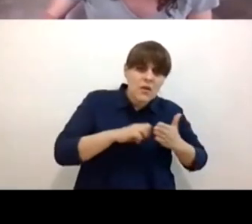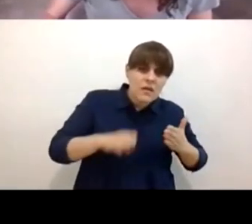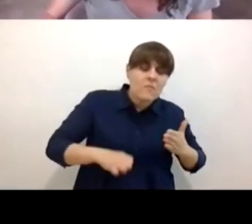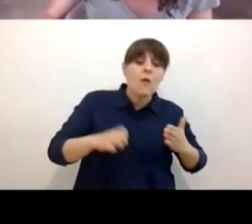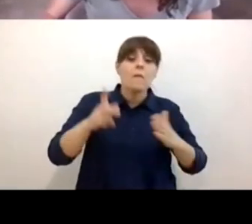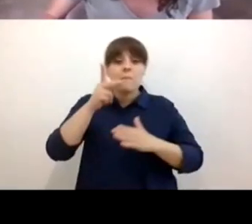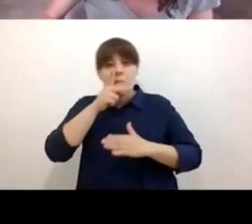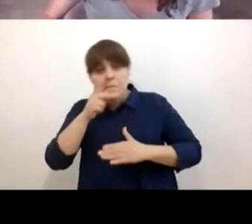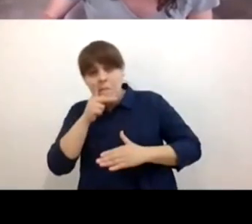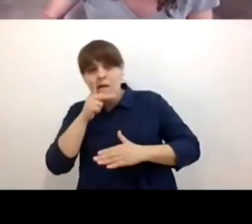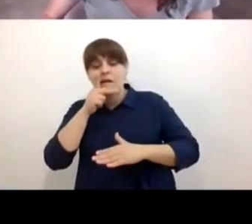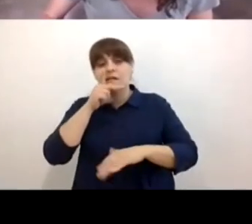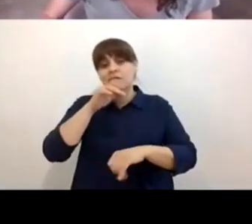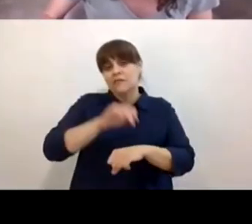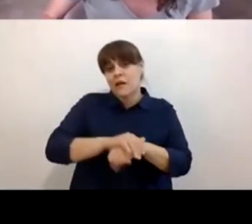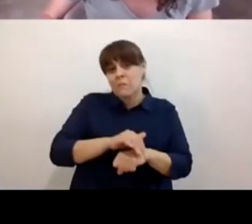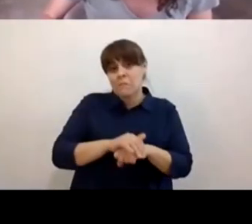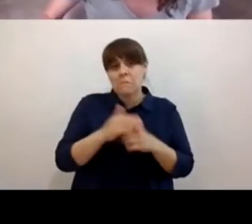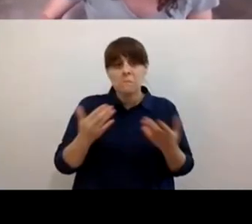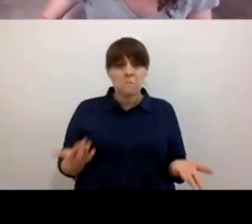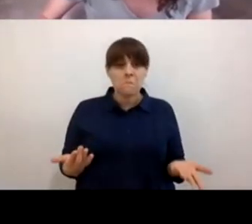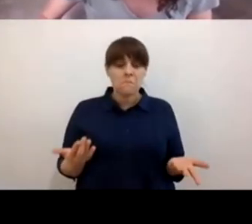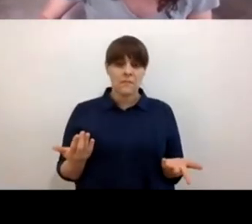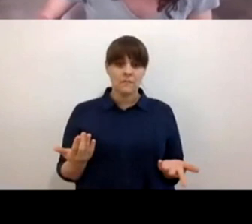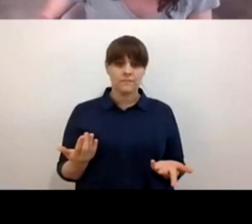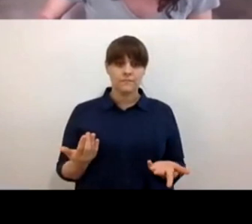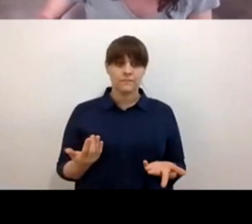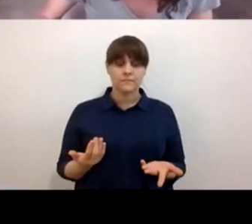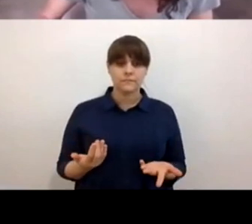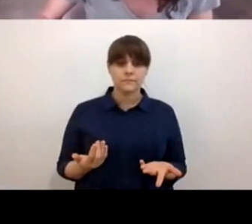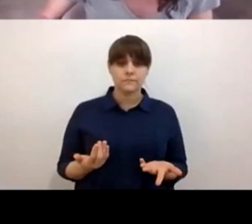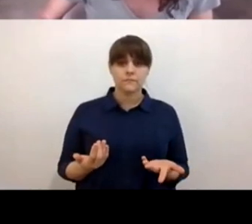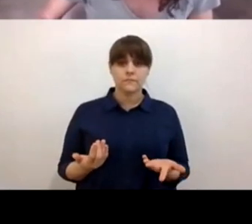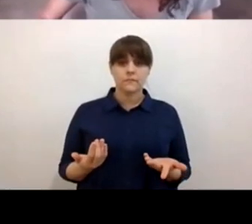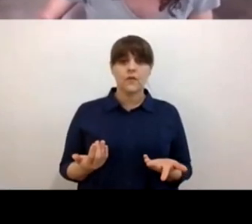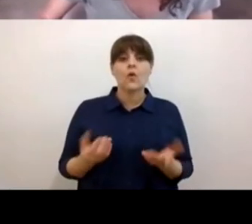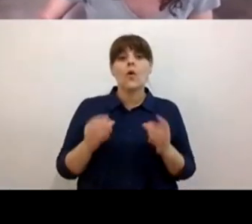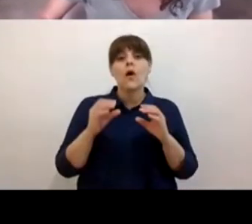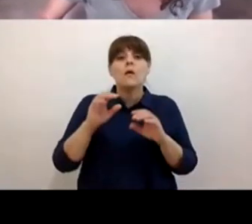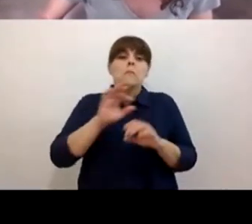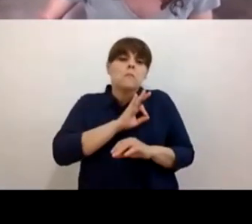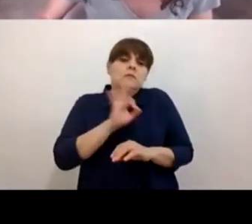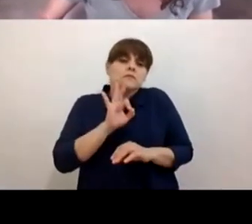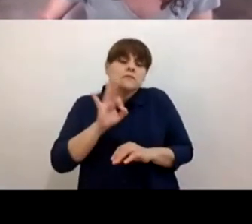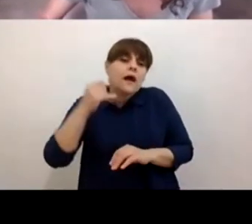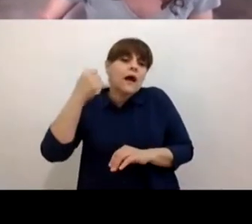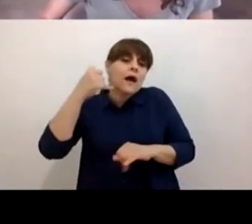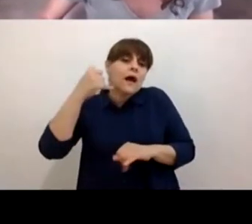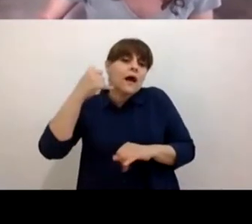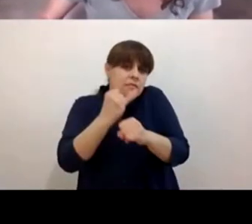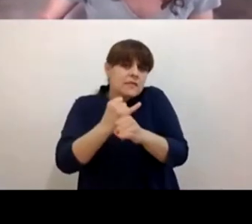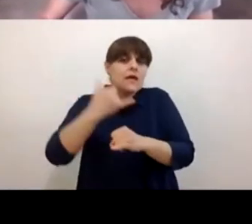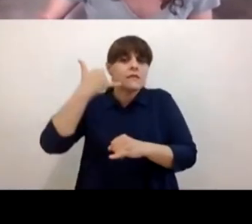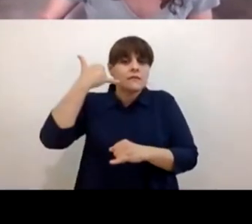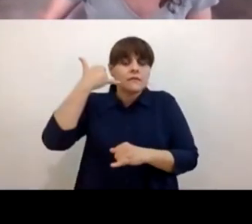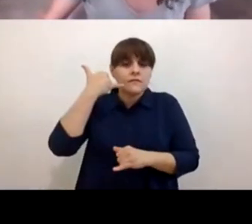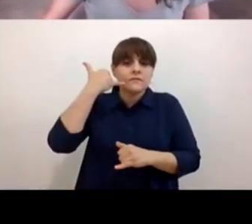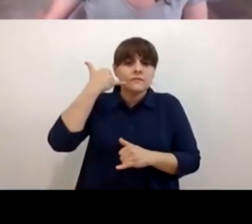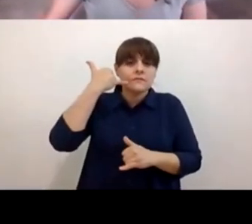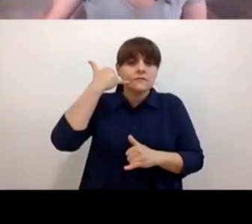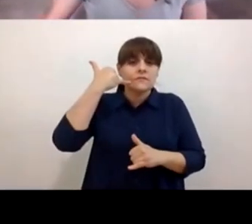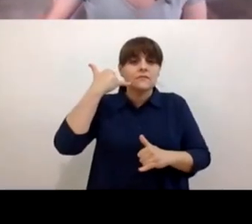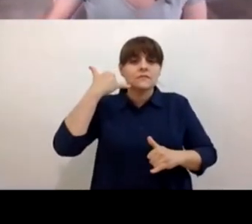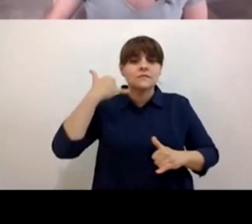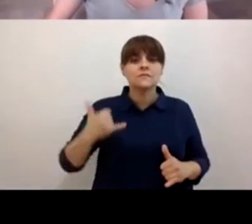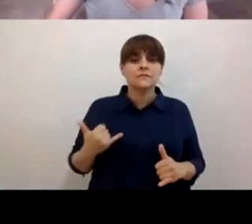y máxime que si puedo tener internet o el teléfono o algo así bueno que increíble pero a veces como bien